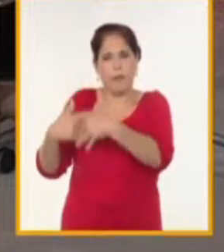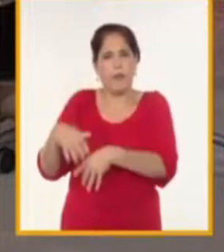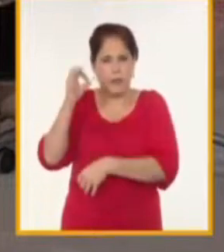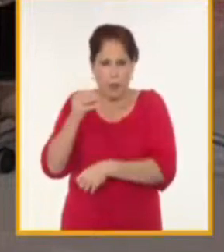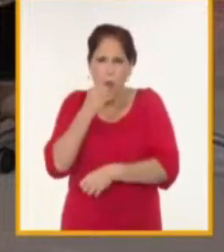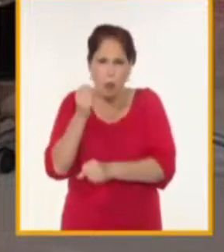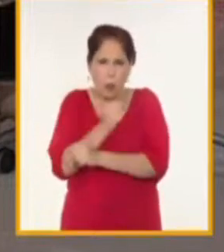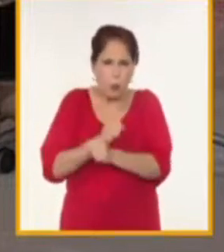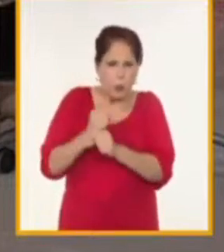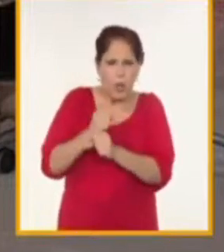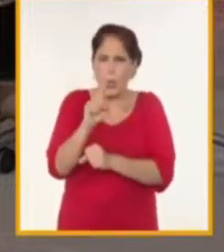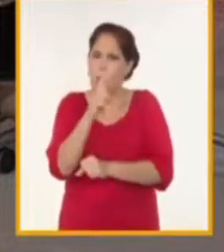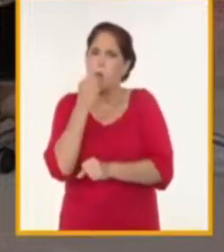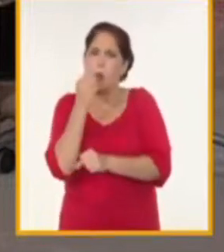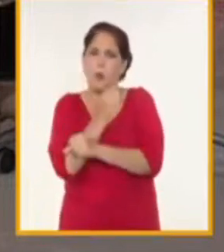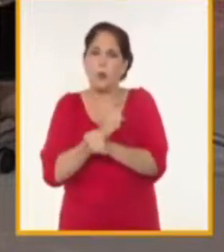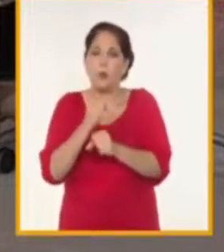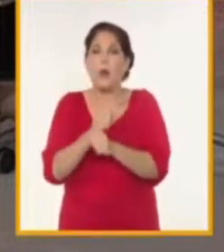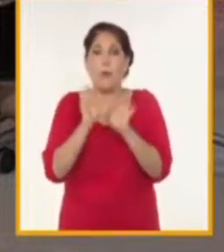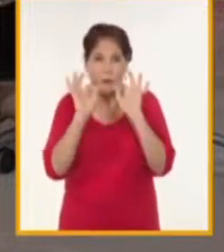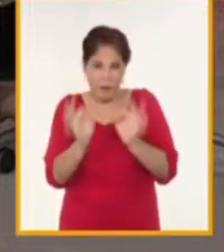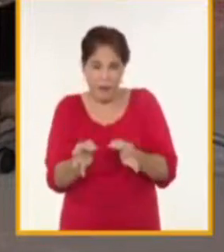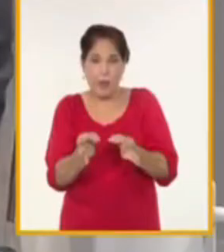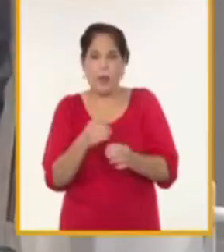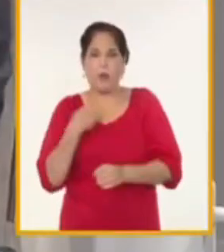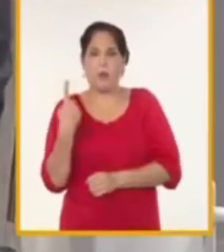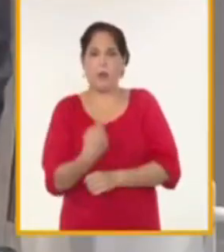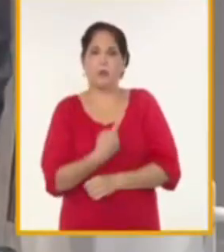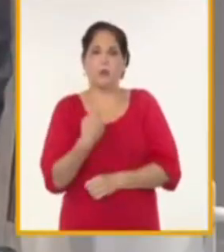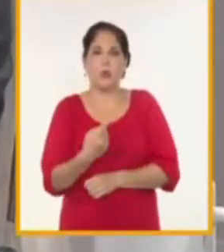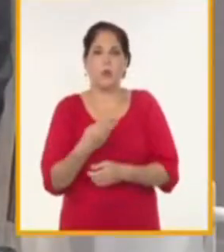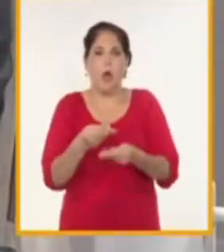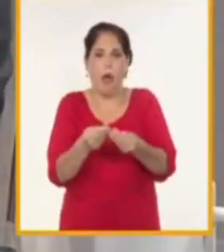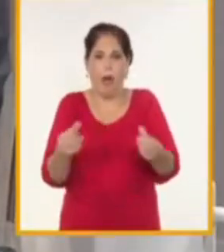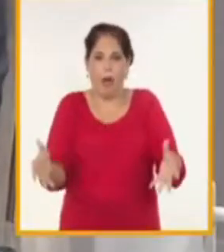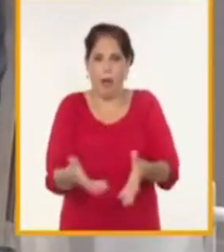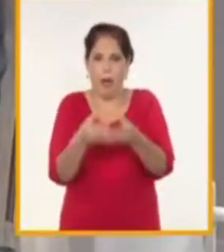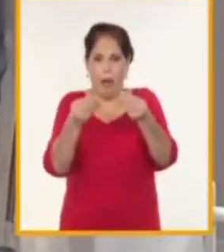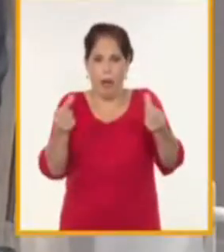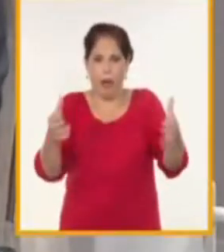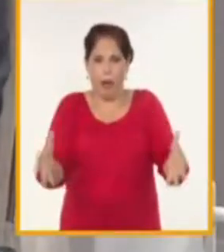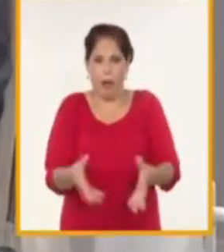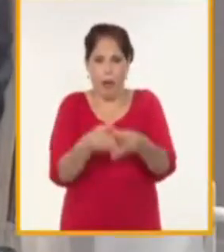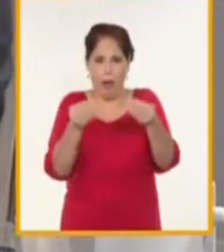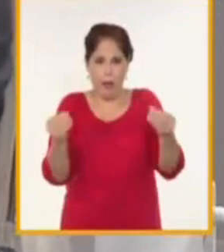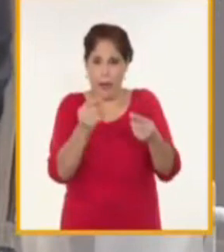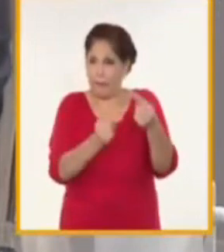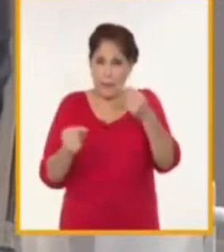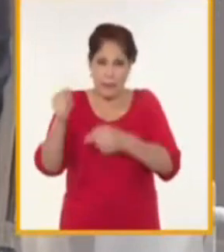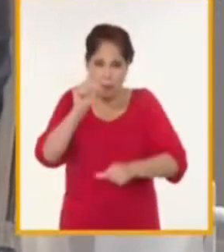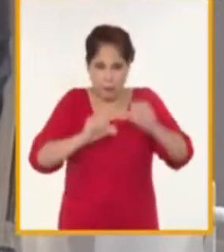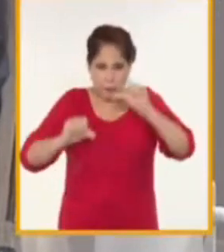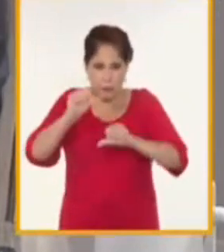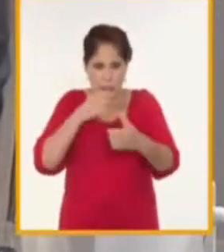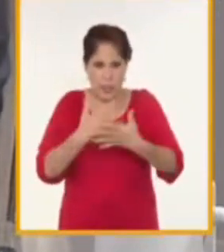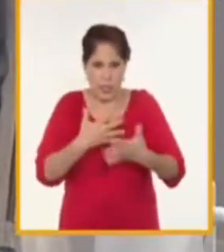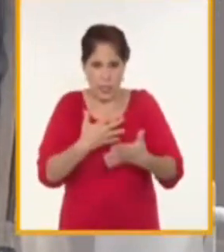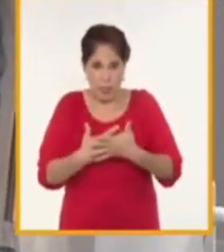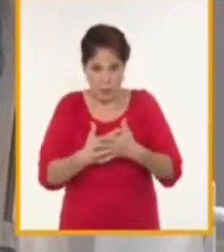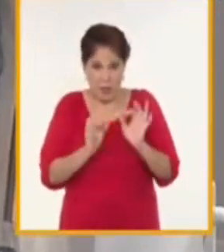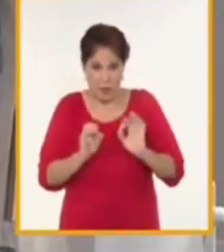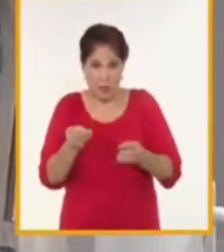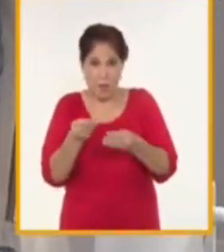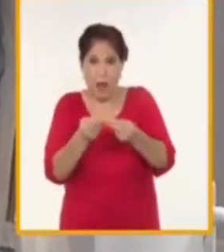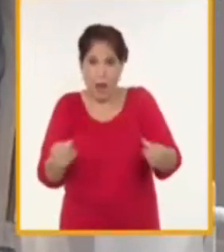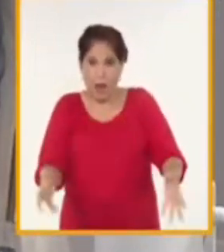utilizarlas todas pero lo que sí es una realidad es que tanto la arena sílice que es el principal componente de esa producción